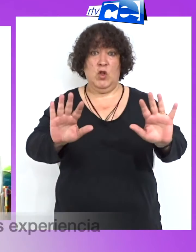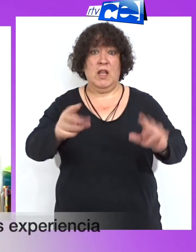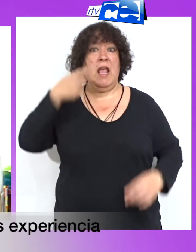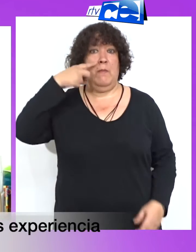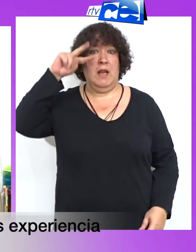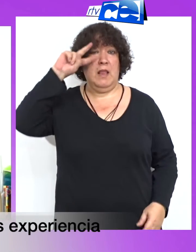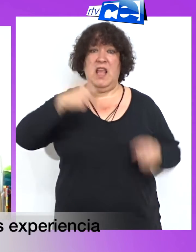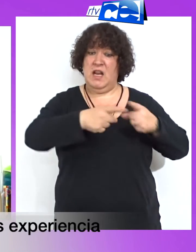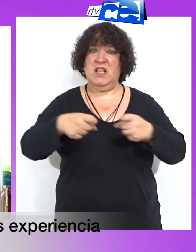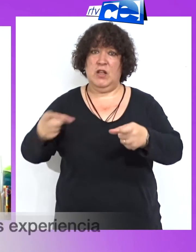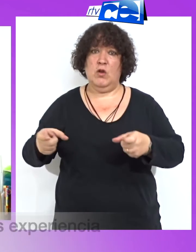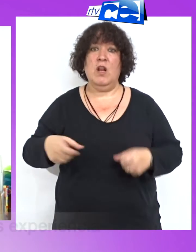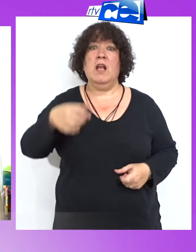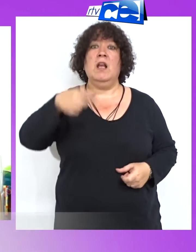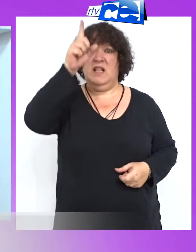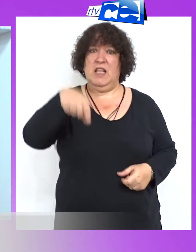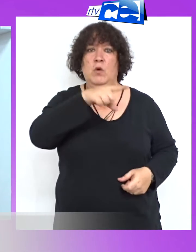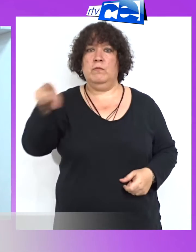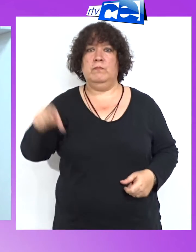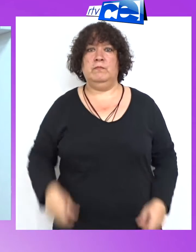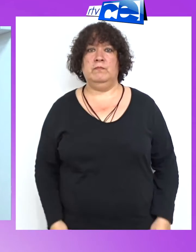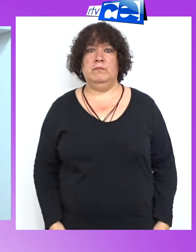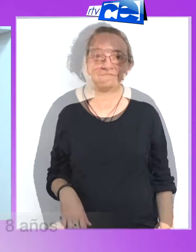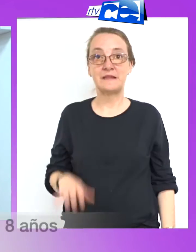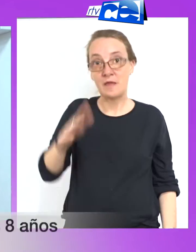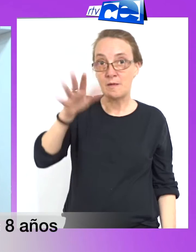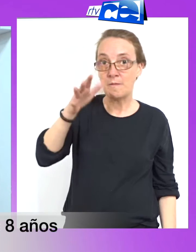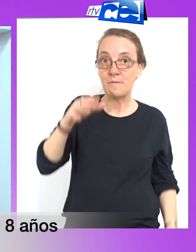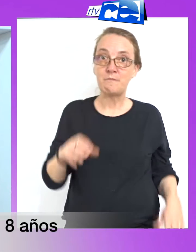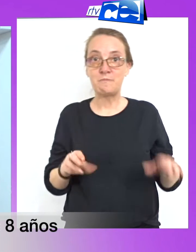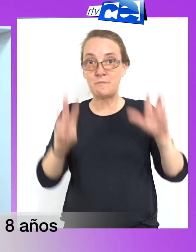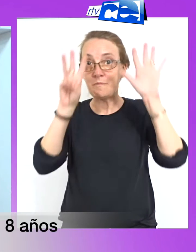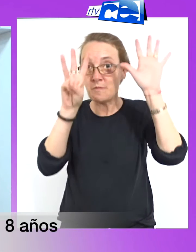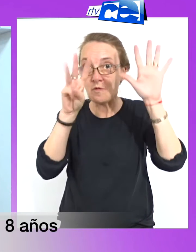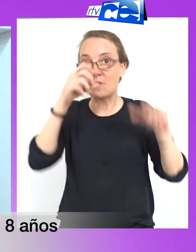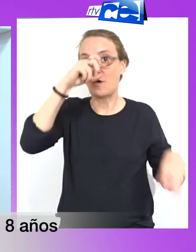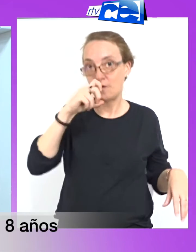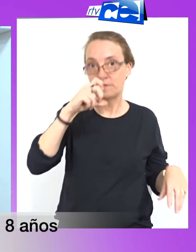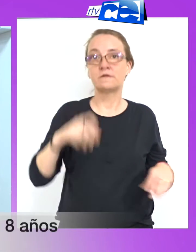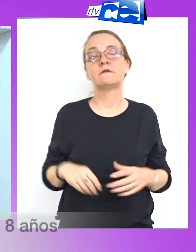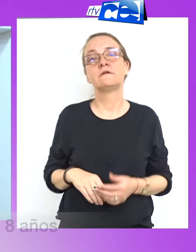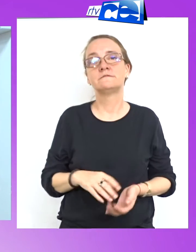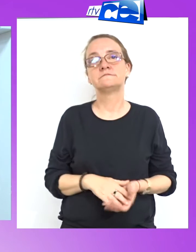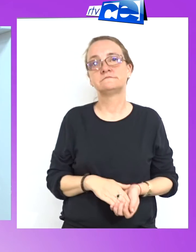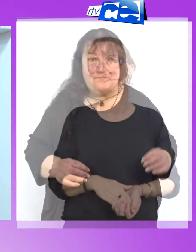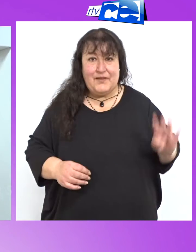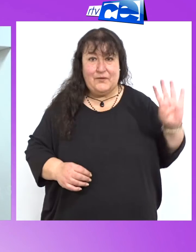¿Entonces deduzco que tienes experiencias en el sector? Aproximadamente unos ocho años.